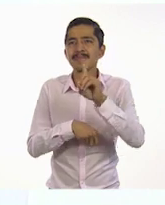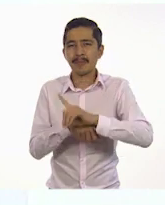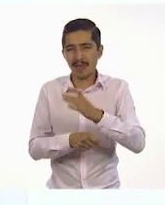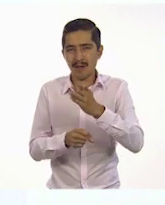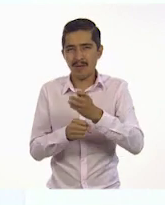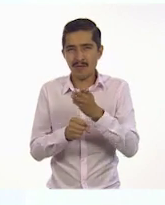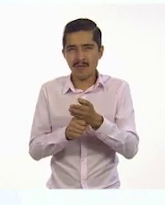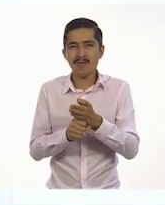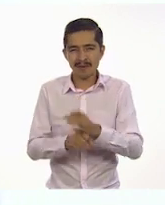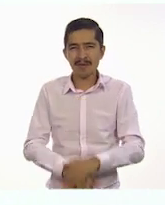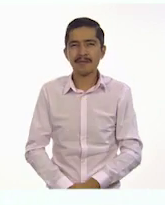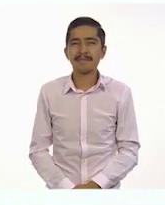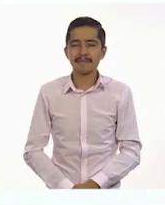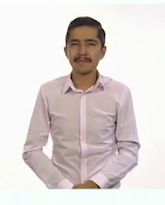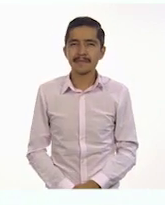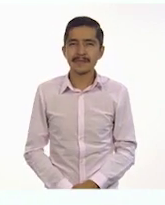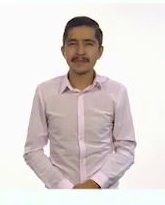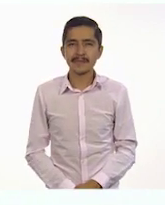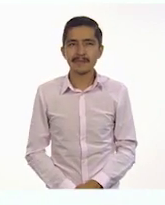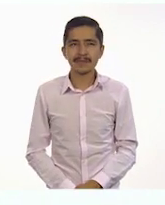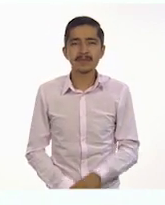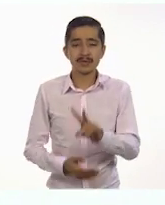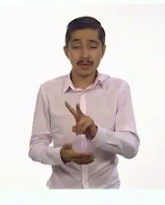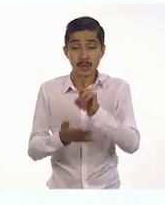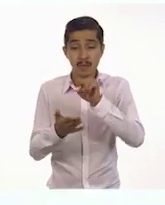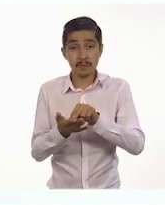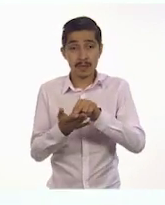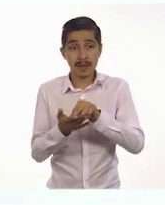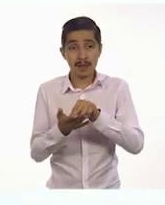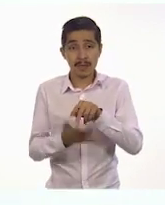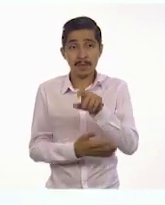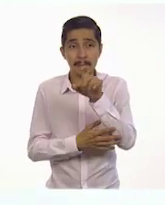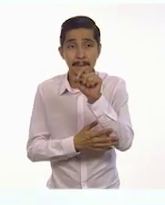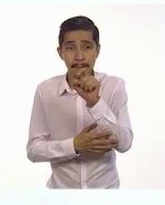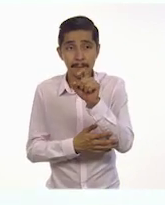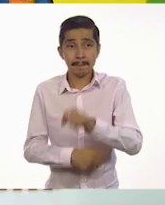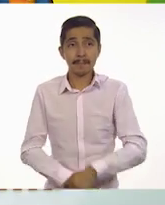de diciembre 2020.